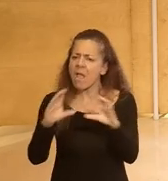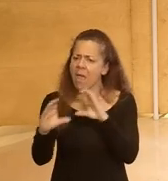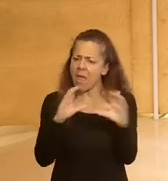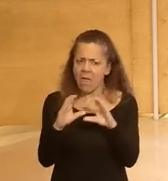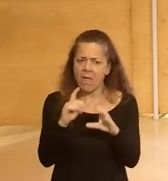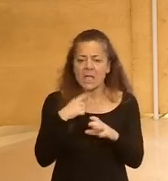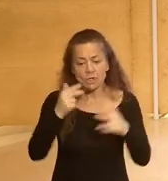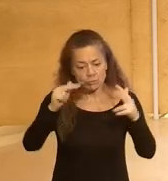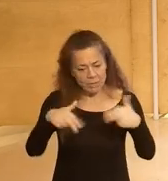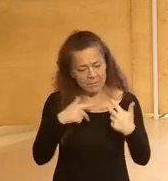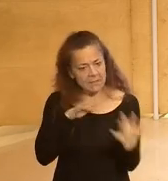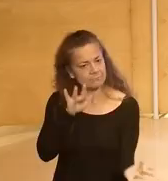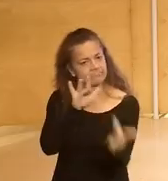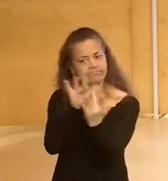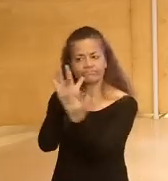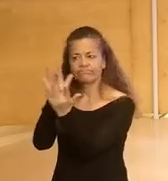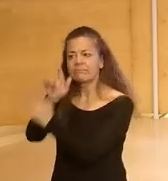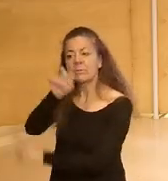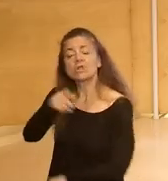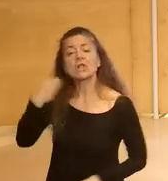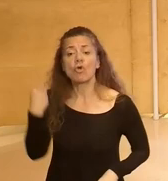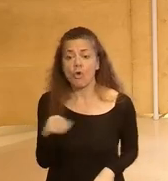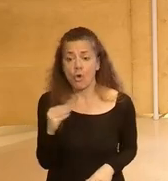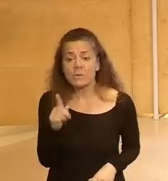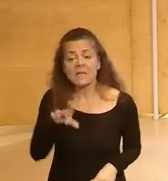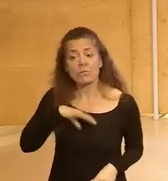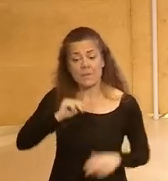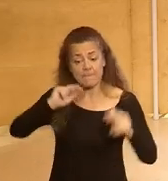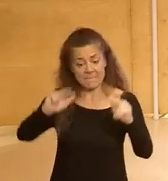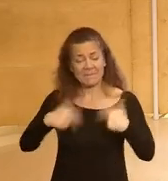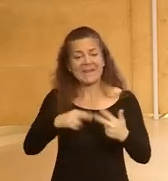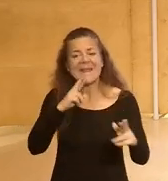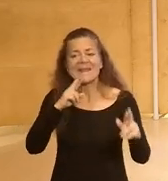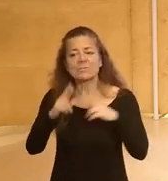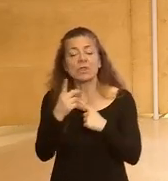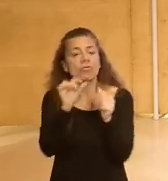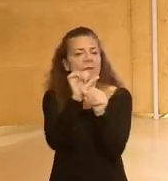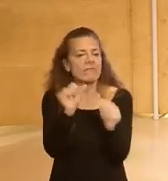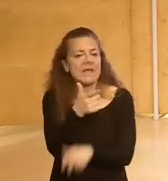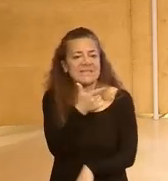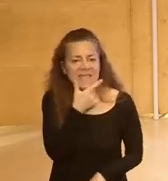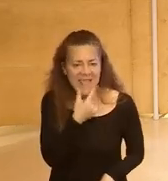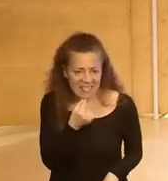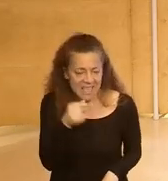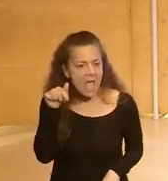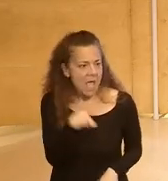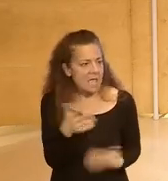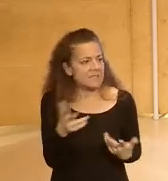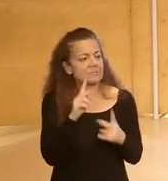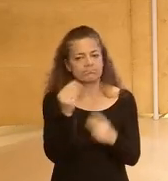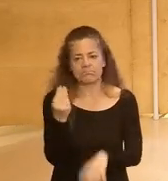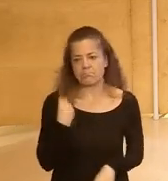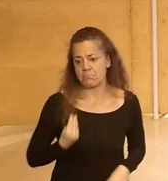permita llegar directamente a las personas más jóvenes y que pueda permitirnos responder de una manera sencilla a todo este tipo de